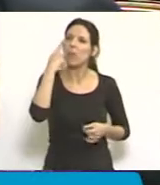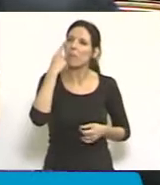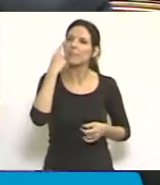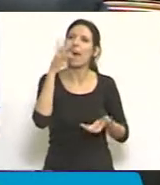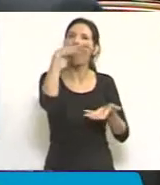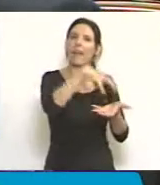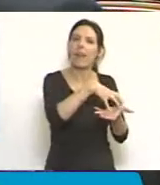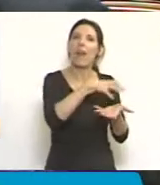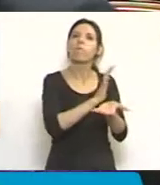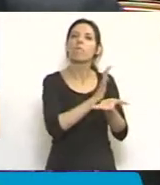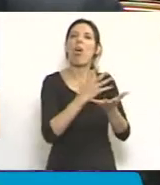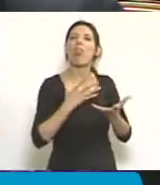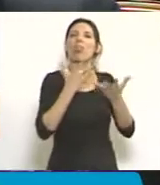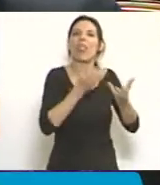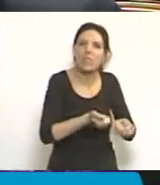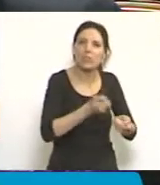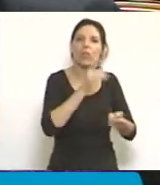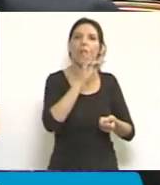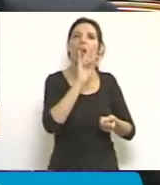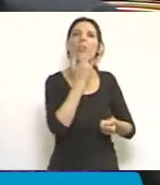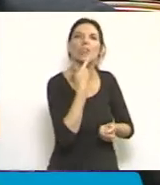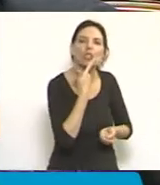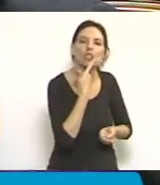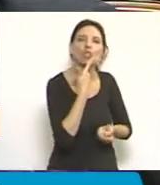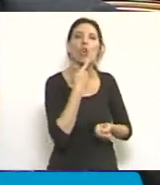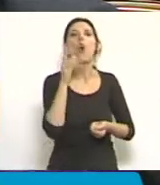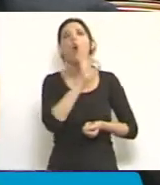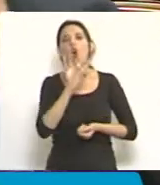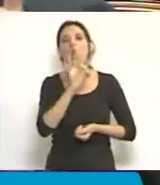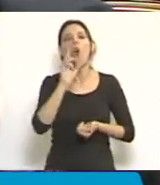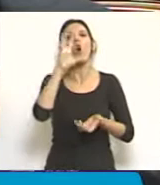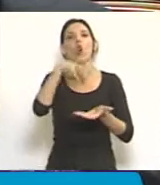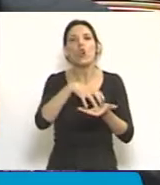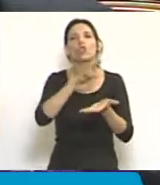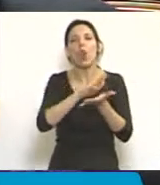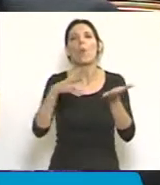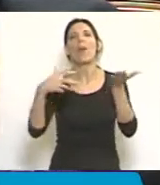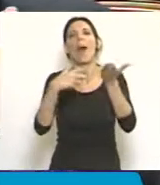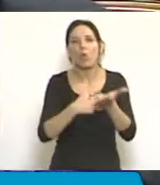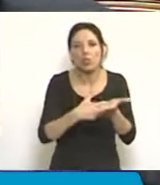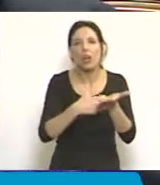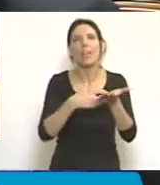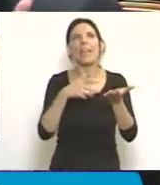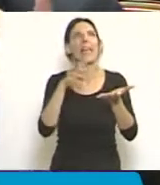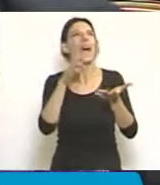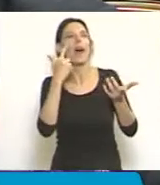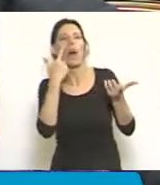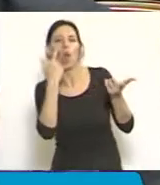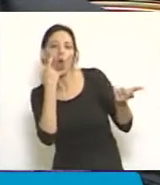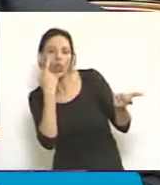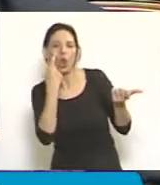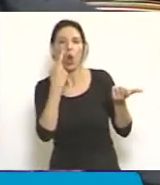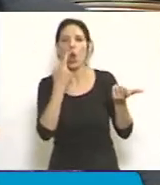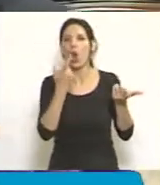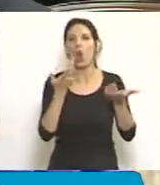defensor de datos, o de pensar en algunas instituciones que tengan que ver con la auditoría sobre el Ministerio Público en relación, por